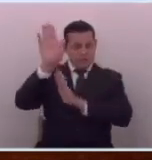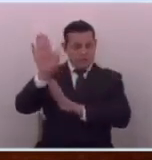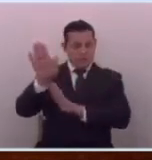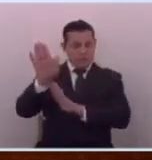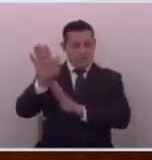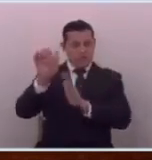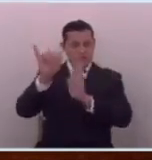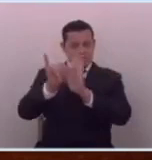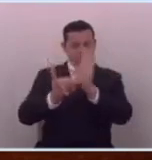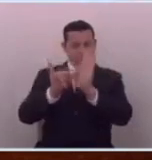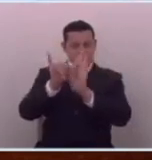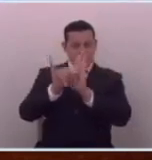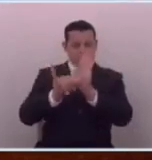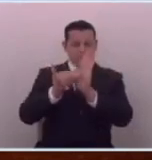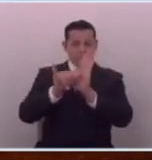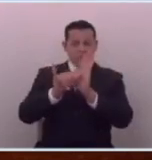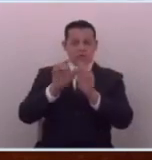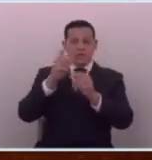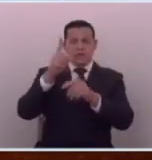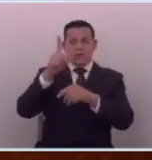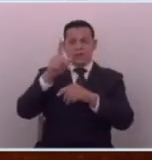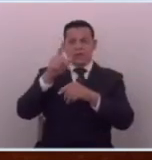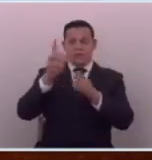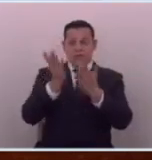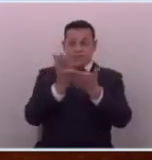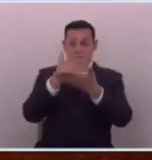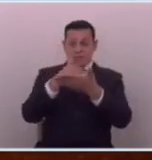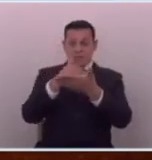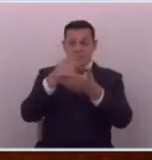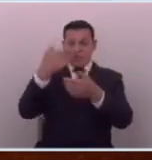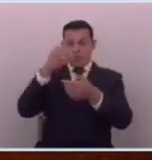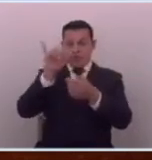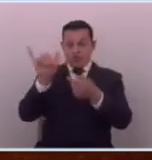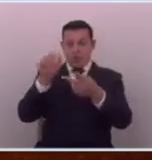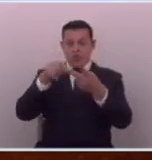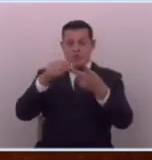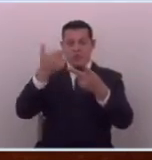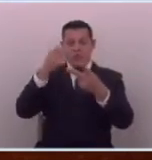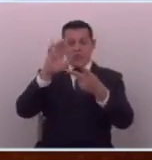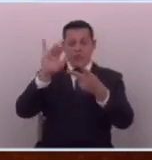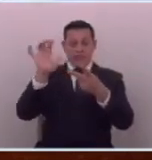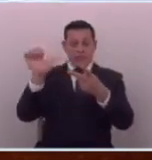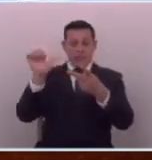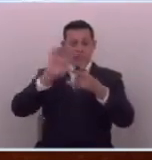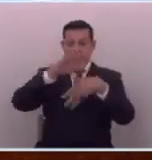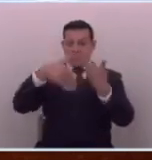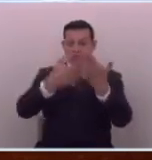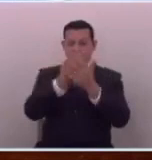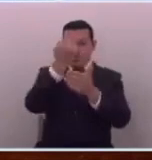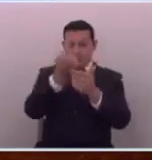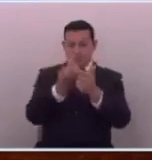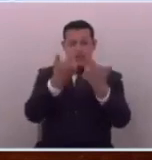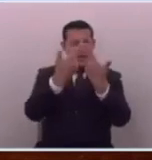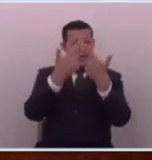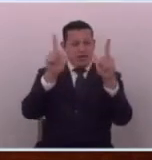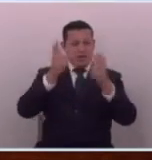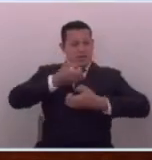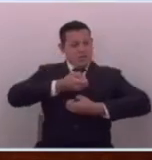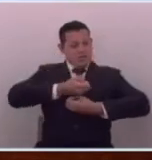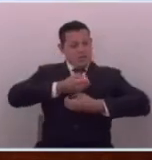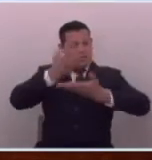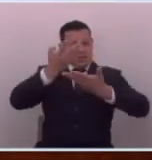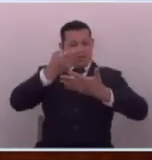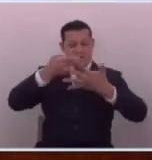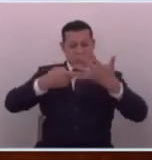youtubers de la prensa gráfica del diario de hoy de todo el mundo si la libertad de expresarnos es inherente al ser